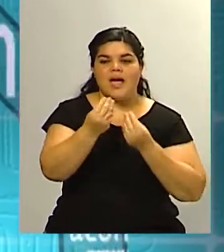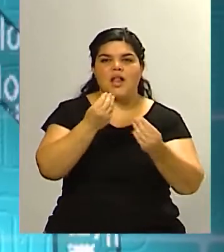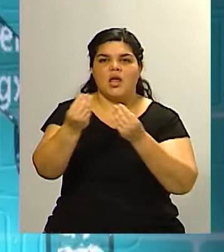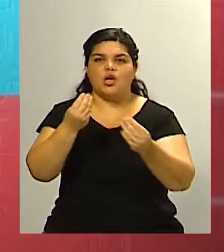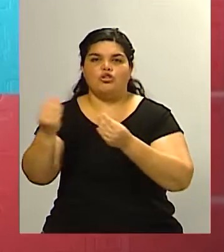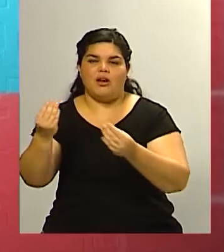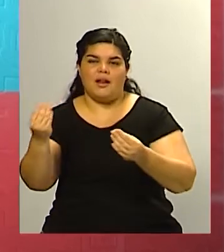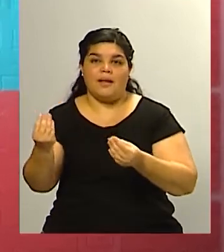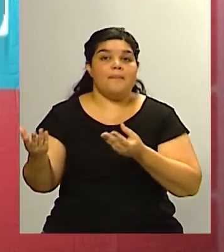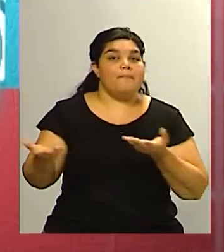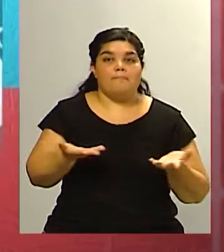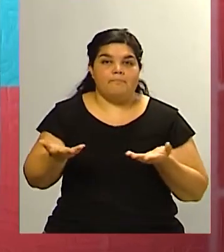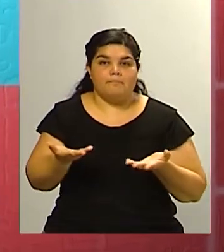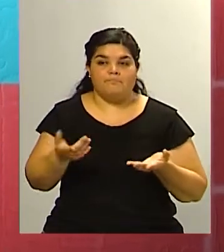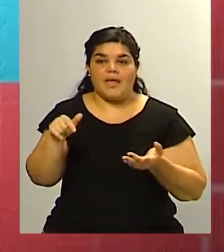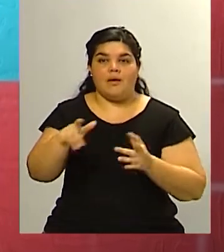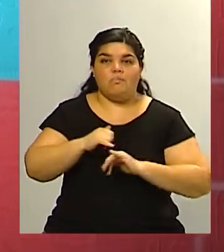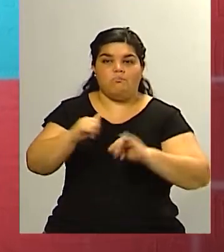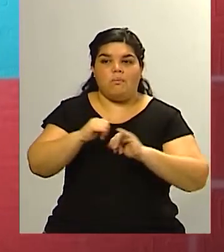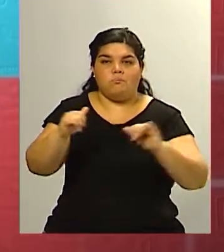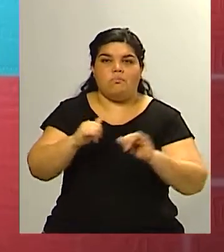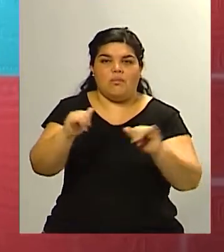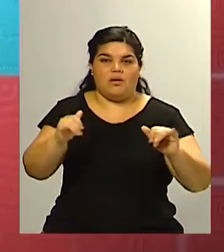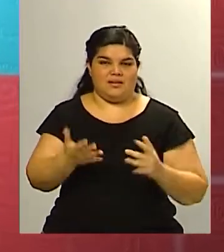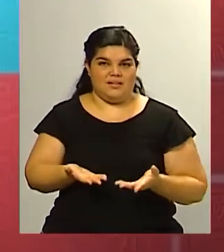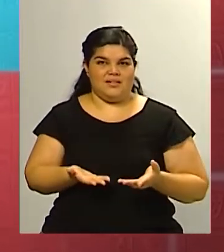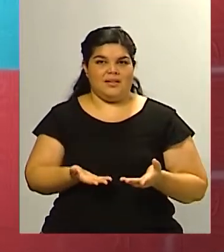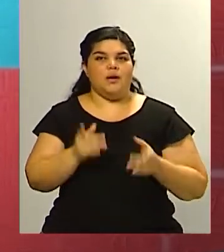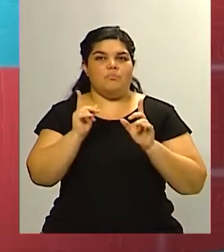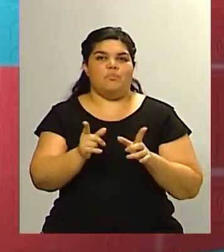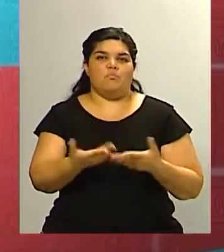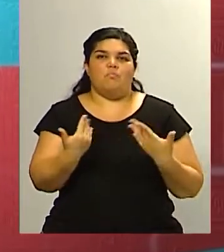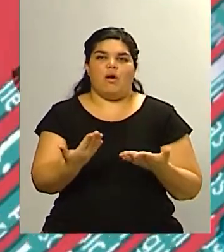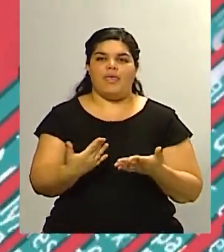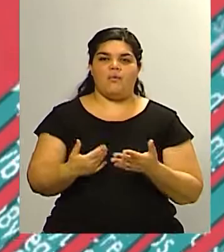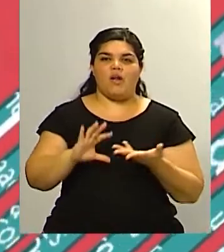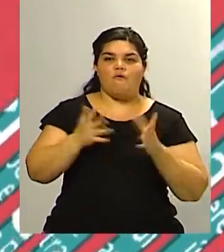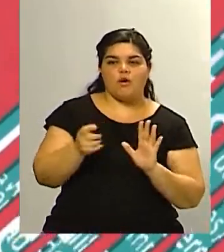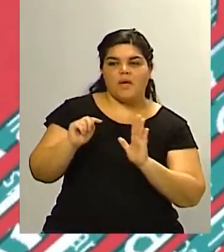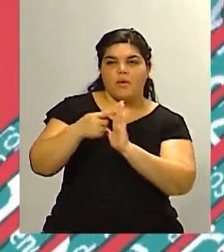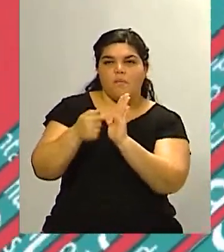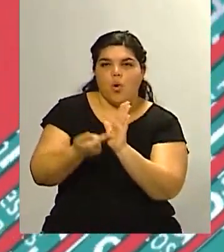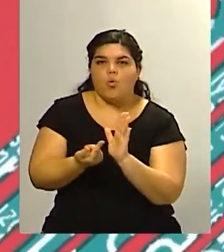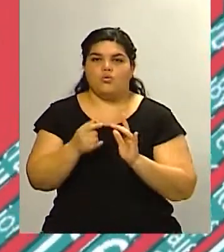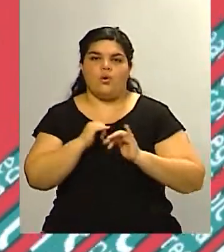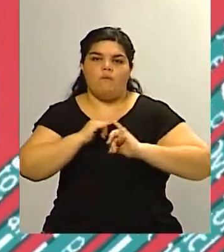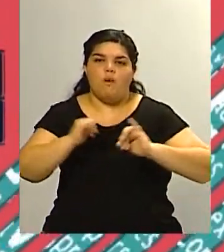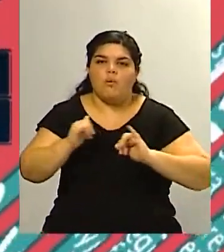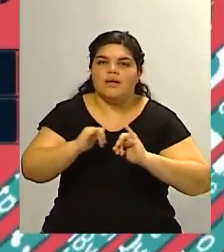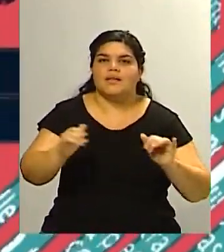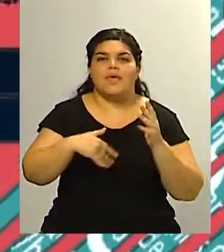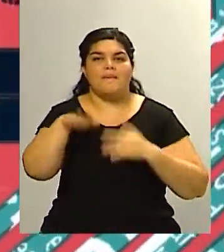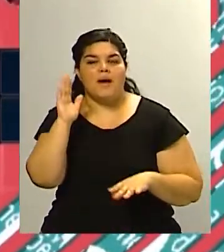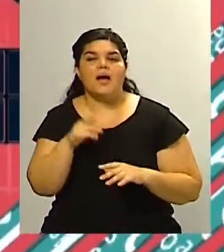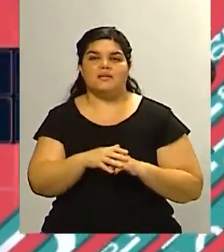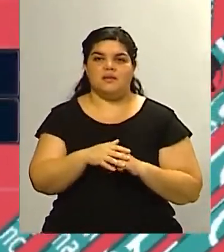de tal puedan vender contenidos relacionados a eso generar más tráfico generar más click generar más publicidad o más venta por publicidad